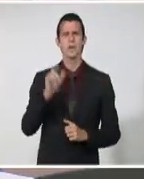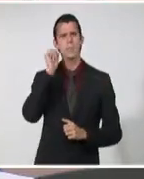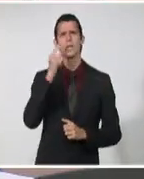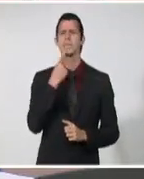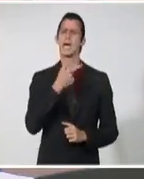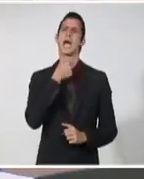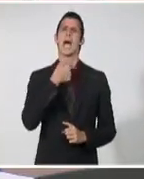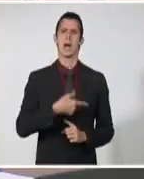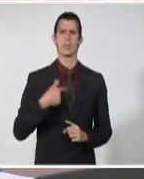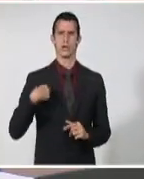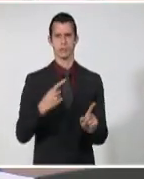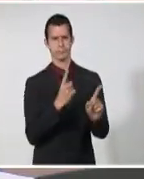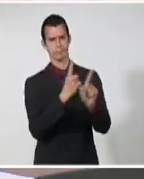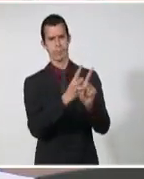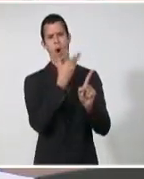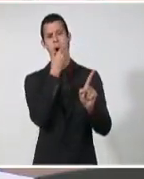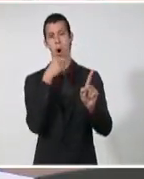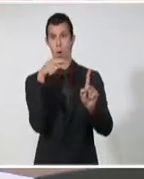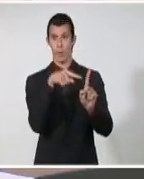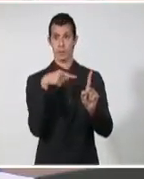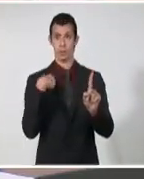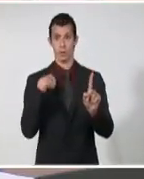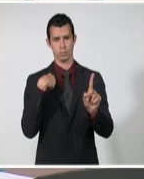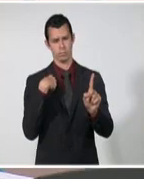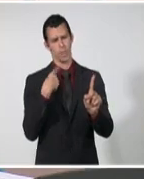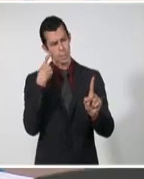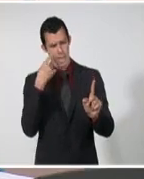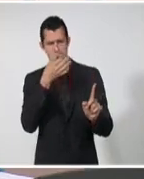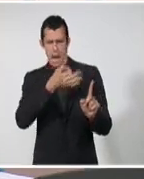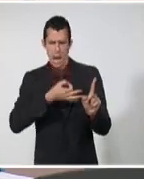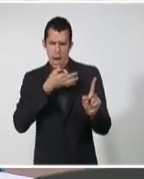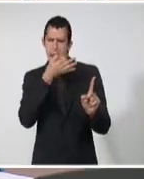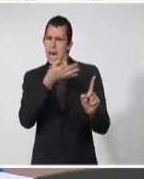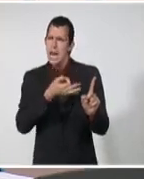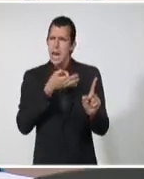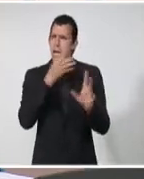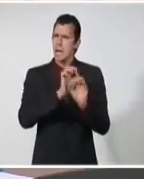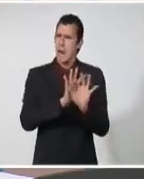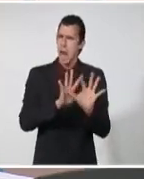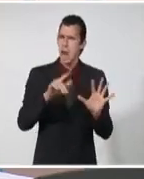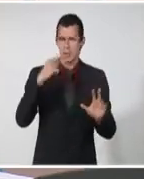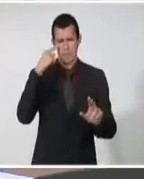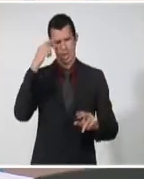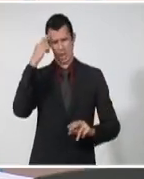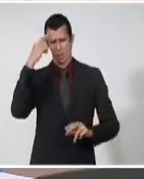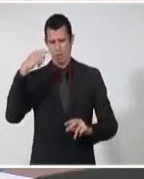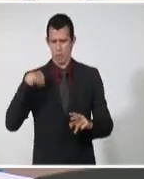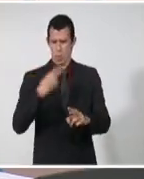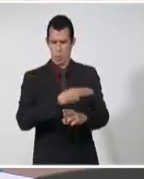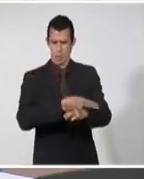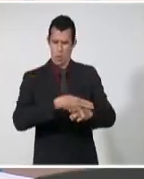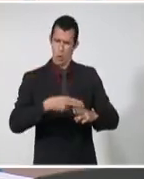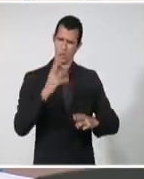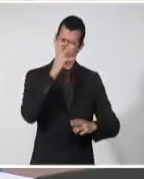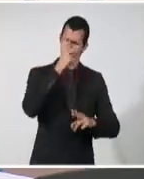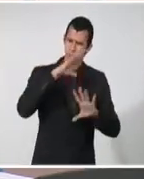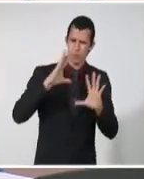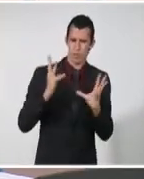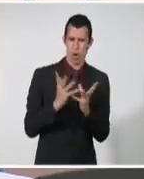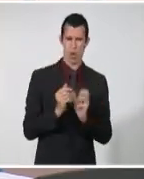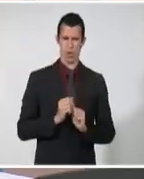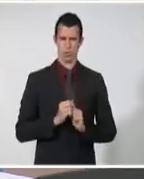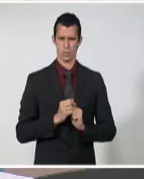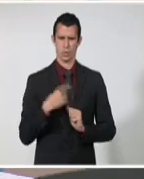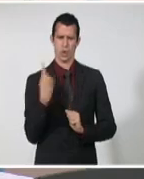le estremece la fibra, también le habla de la historia, su institución, de su centro, de lo que representa.